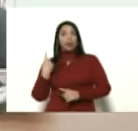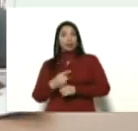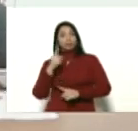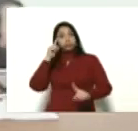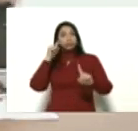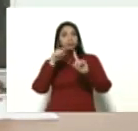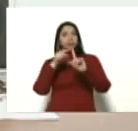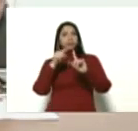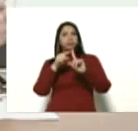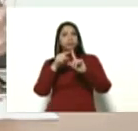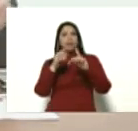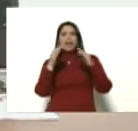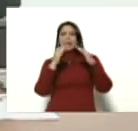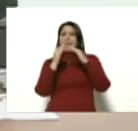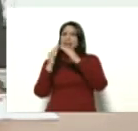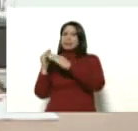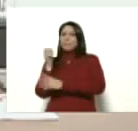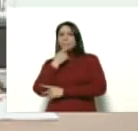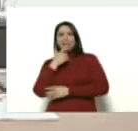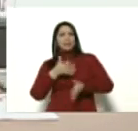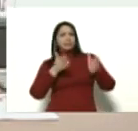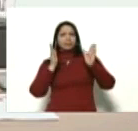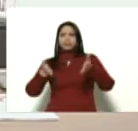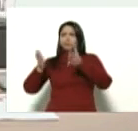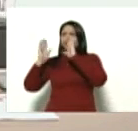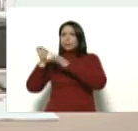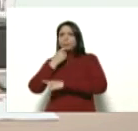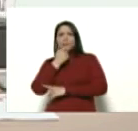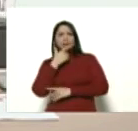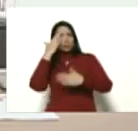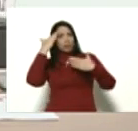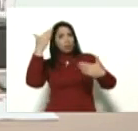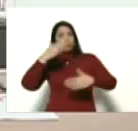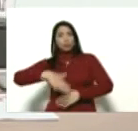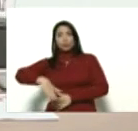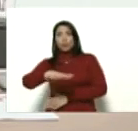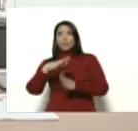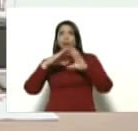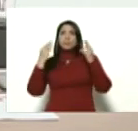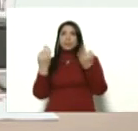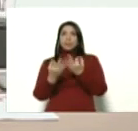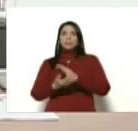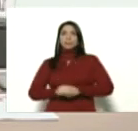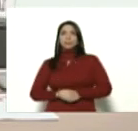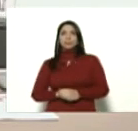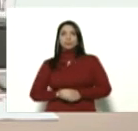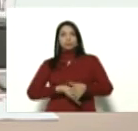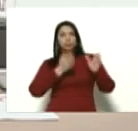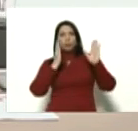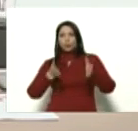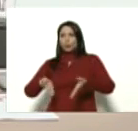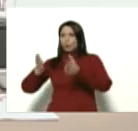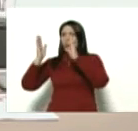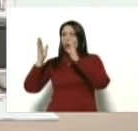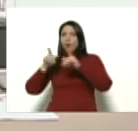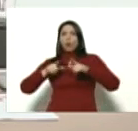Viviendas bellas, apartamentos bellos, urbanismos bellos. Mi saludo a todas las familias de los urbanismos y de los lugares donde está la